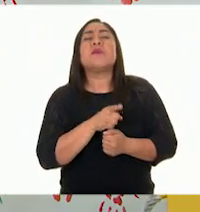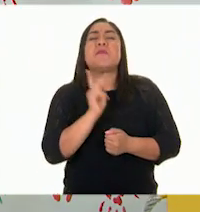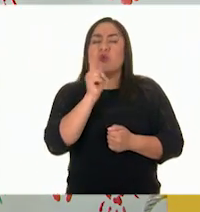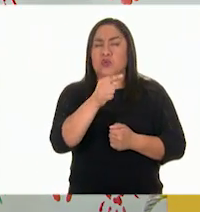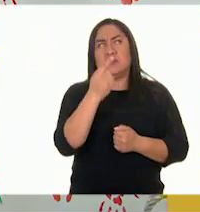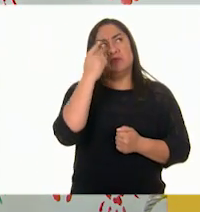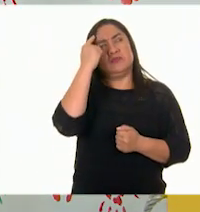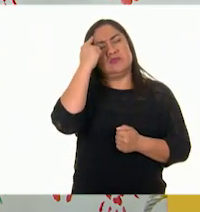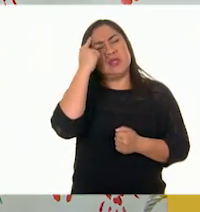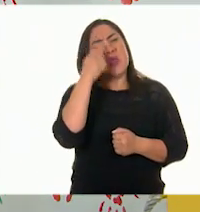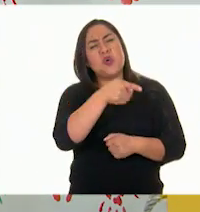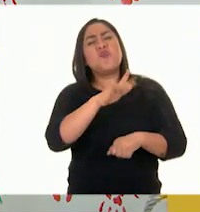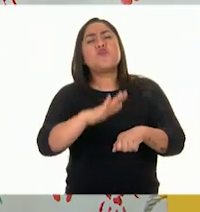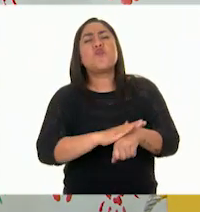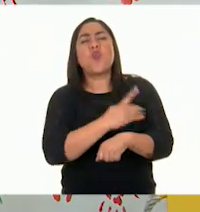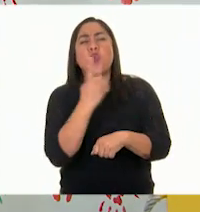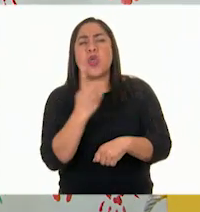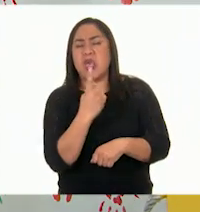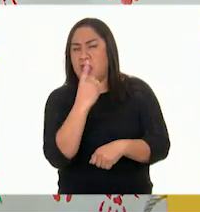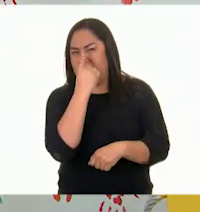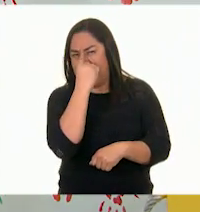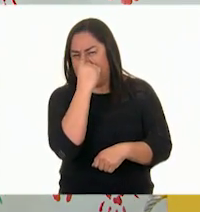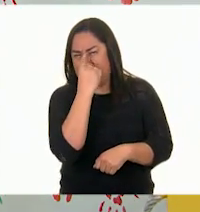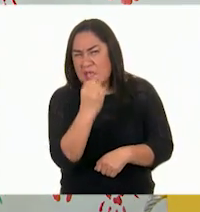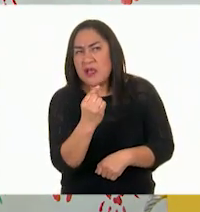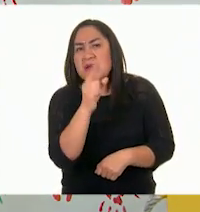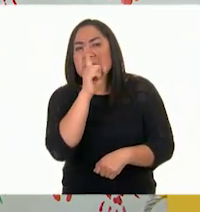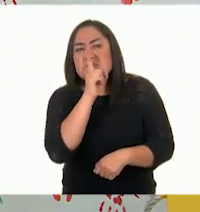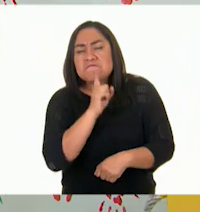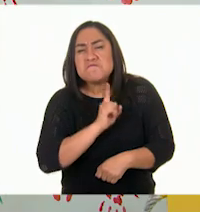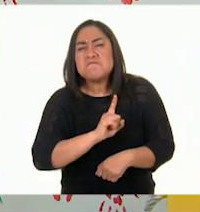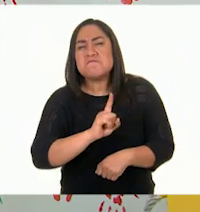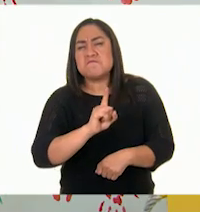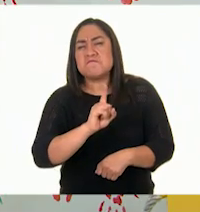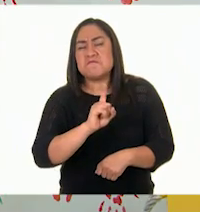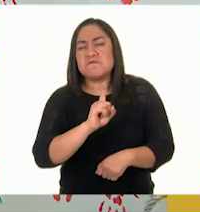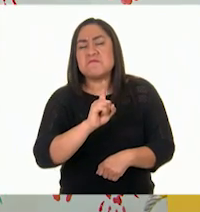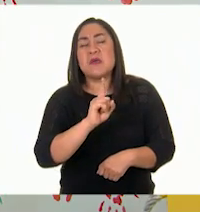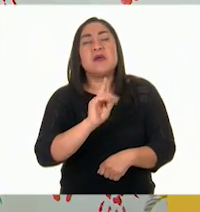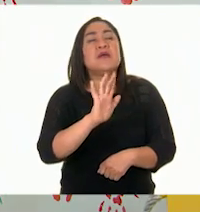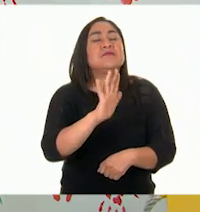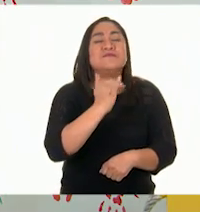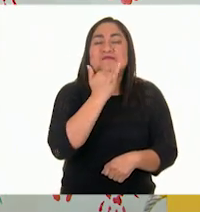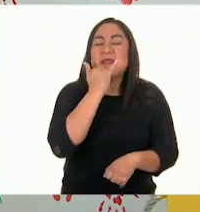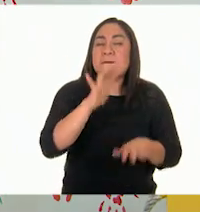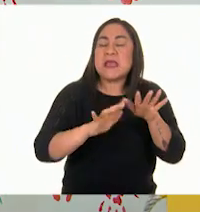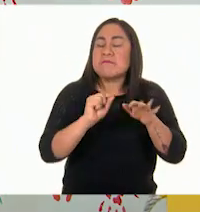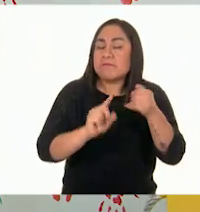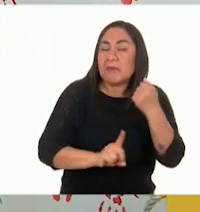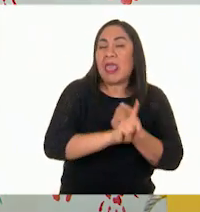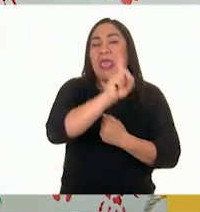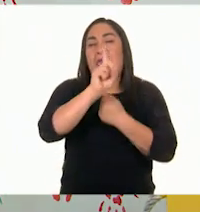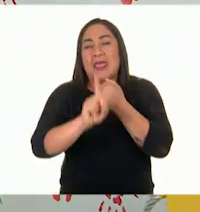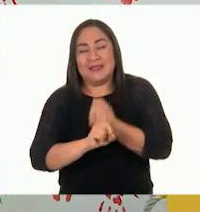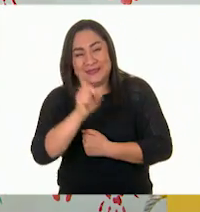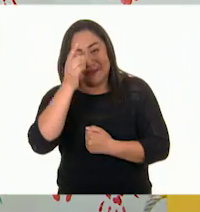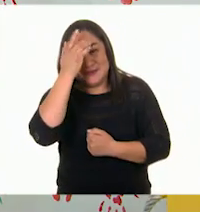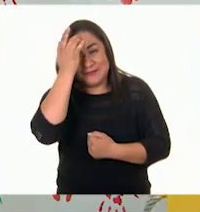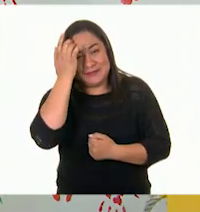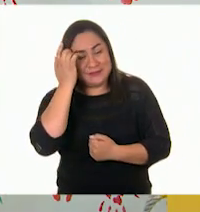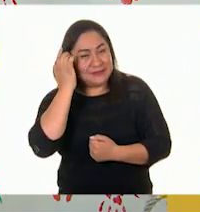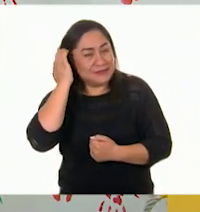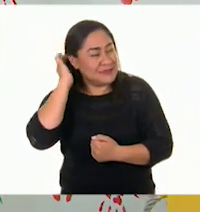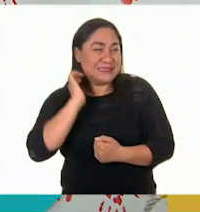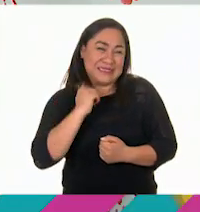has preguntado por qué Pinocho se metía en tantos problemas? ¿Les parece si